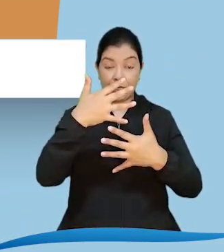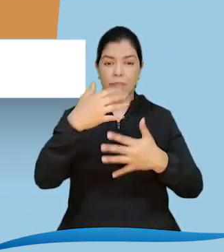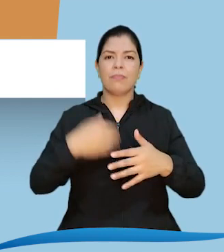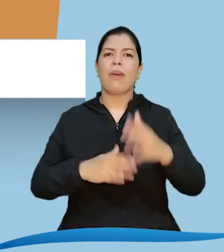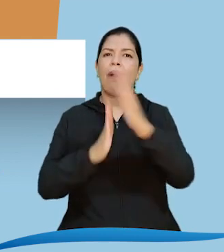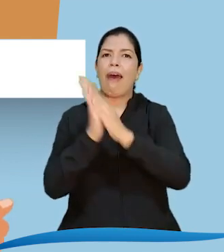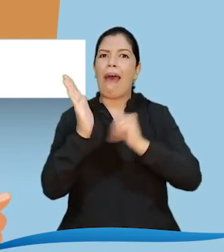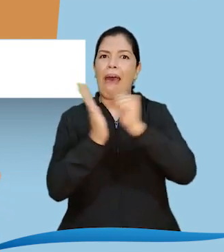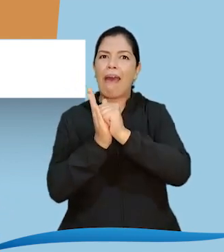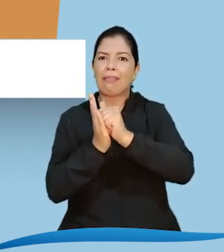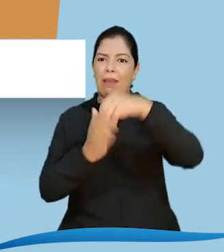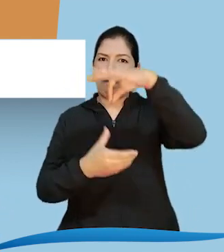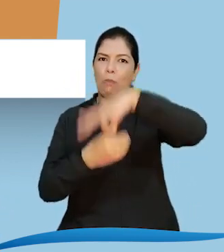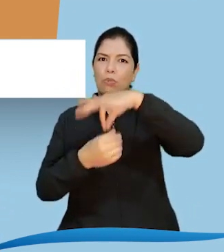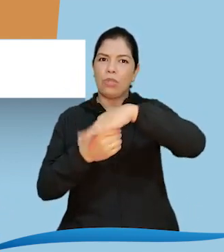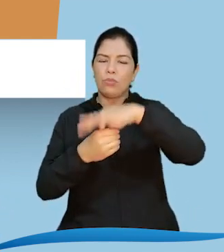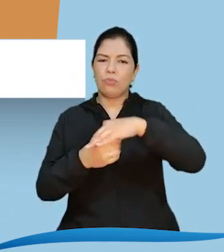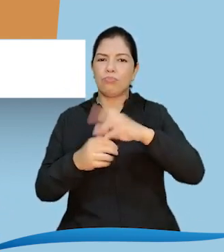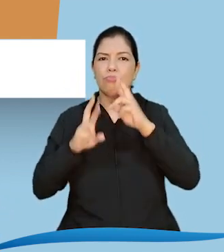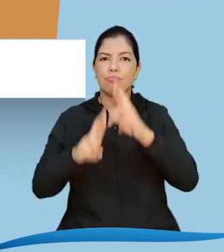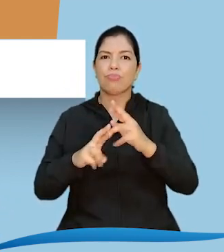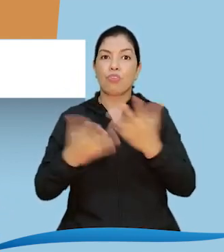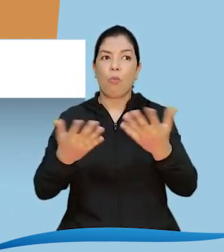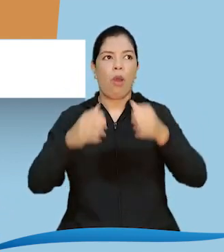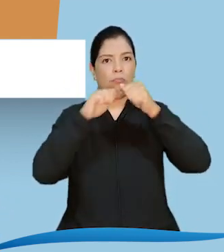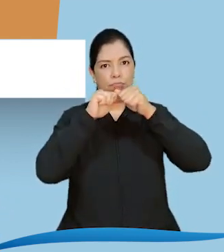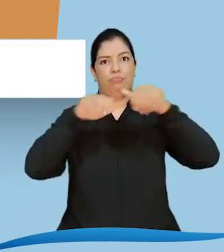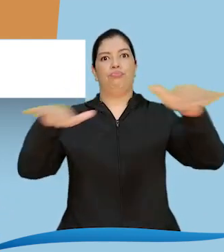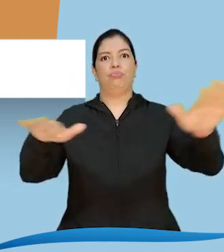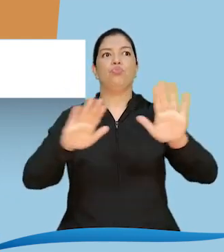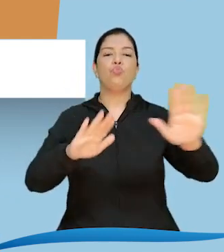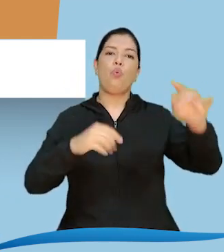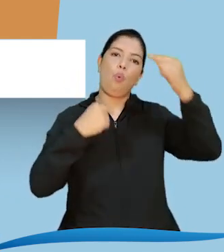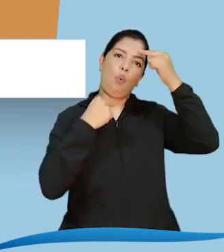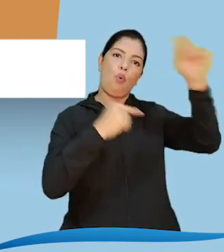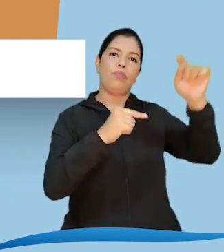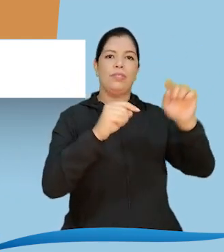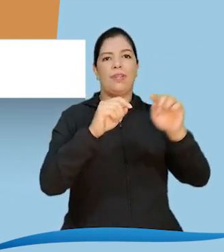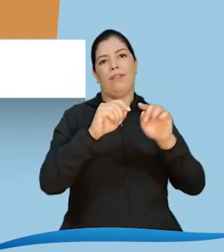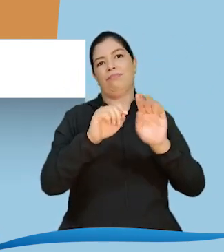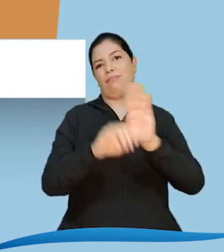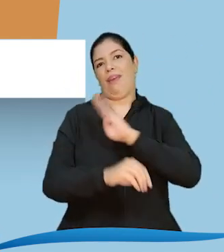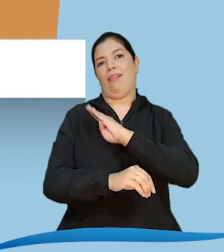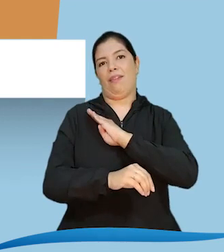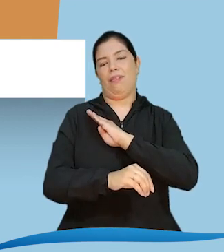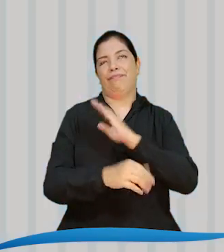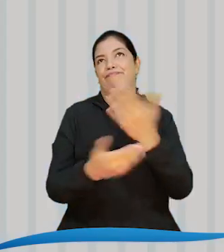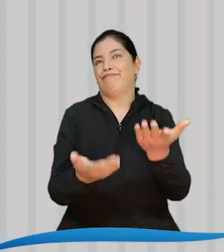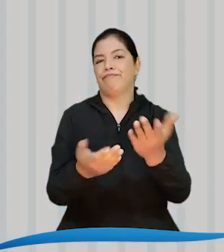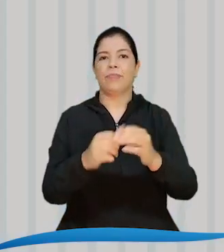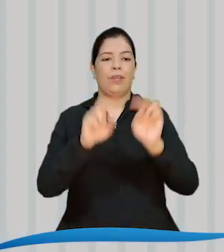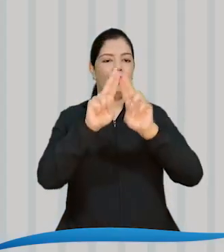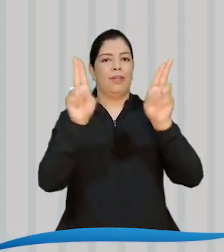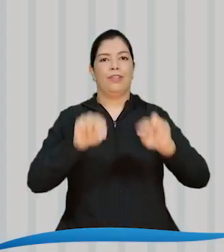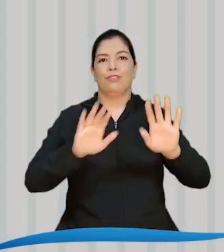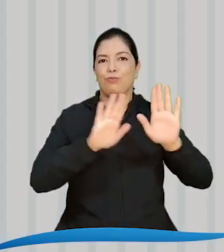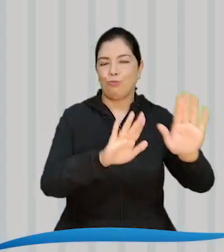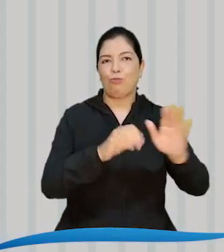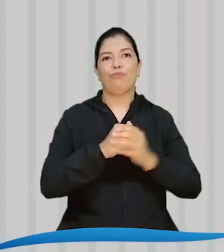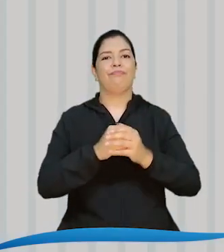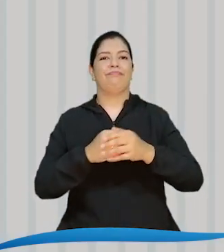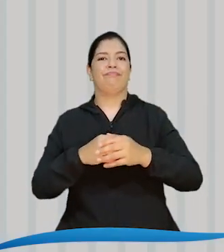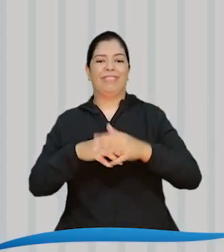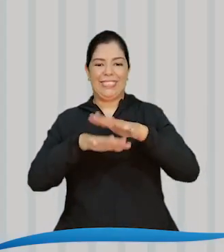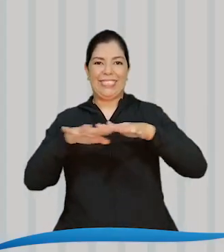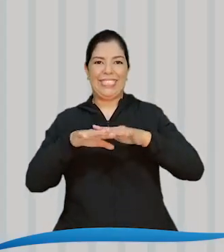difundida en los canales de comunicación oficiales de la alcaldía Por ejemplo, sitio web y redes sociales También se pueden emplear